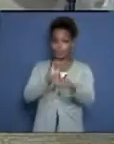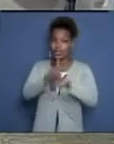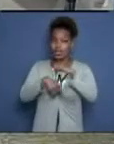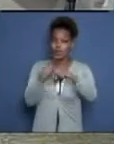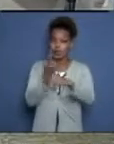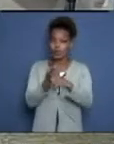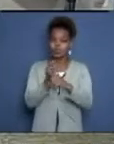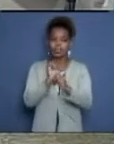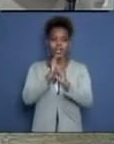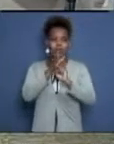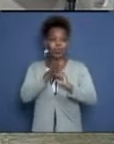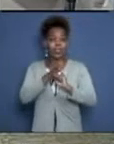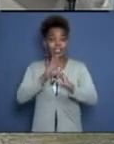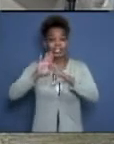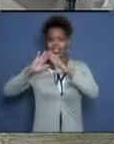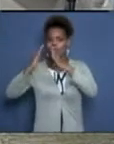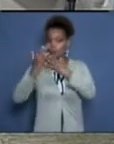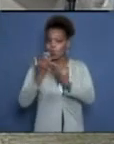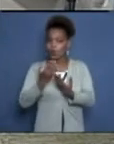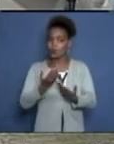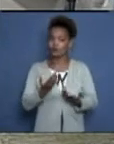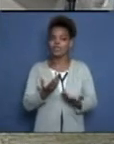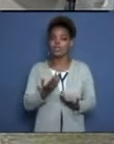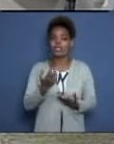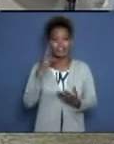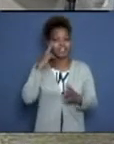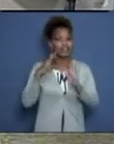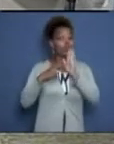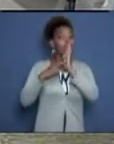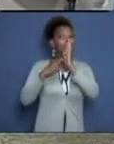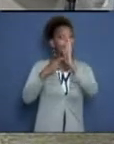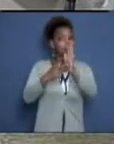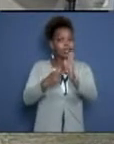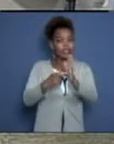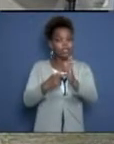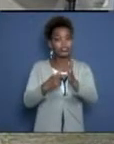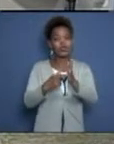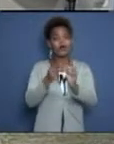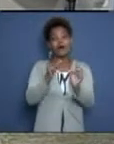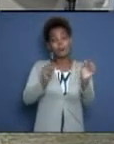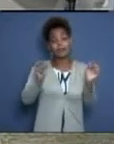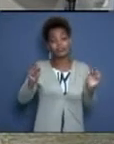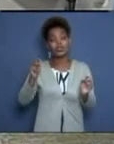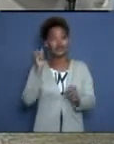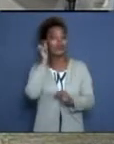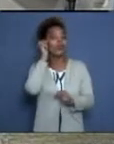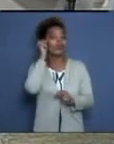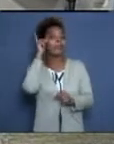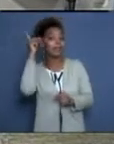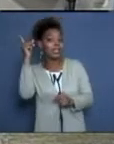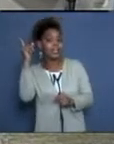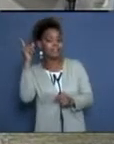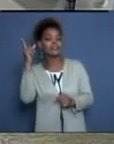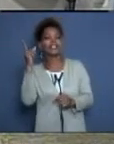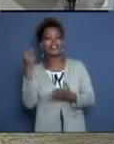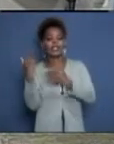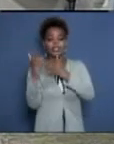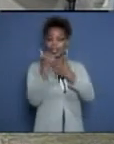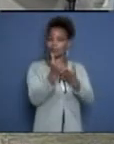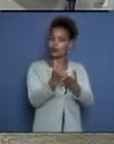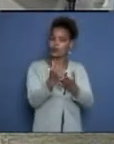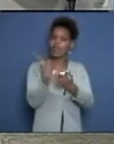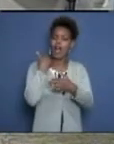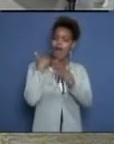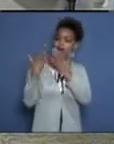en Hoguín en particular. También un reconocimiento, obviamente, a las personas de mayor experiencia que cumplen también su labor de asesoría,